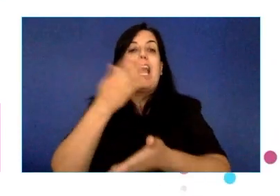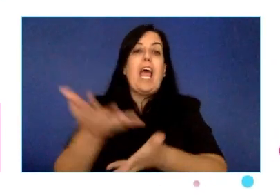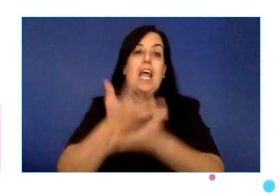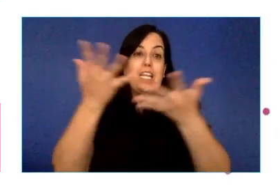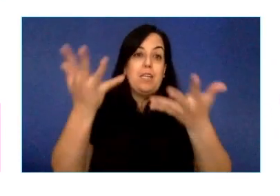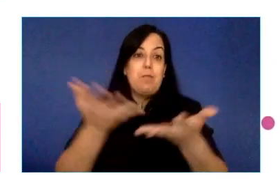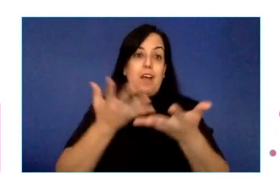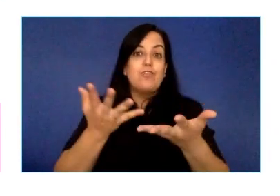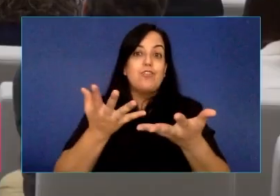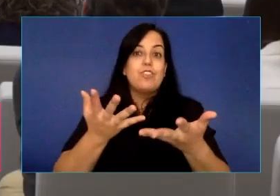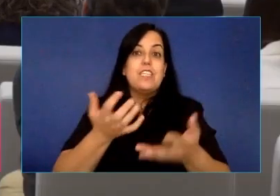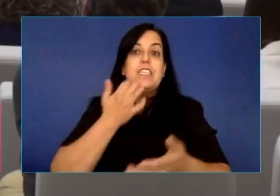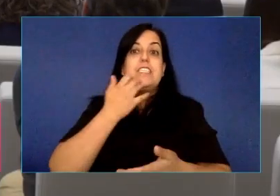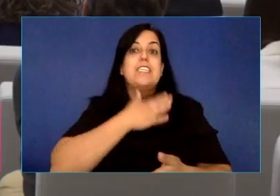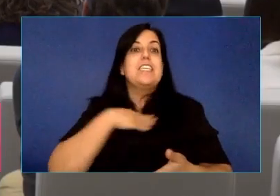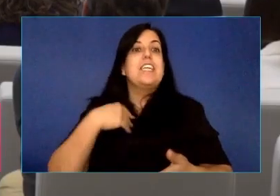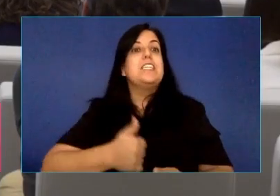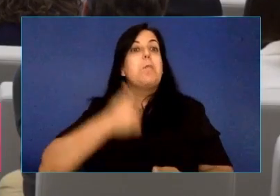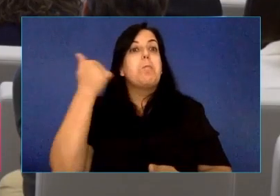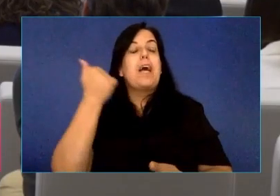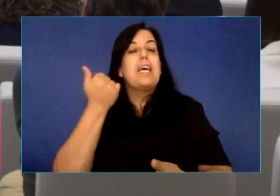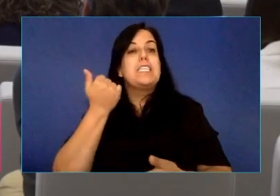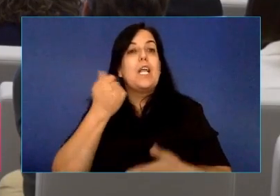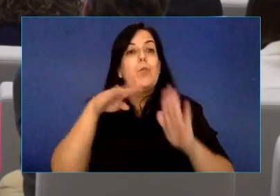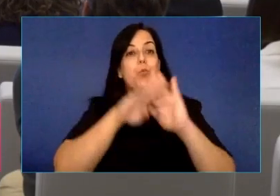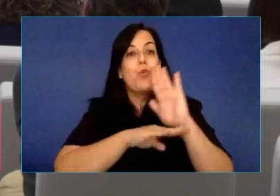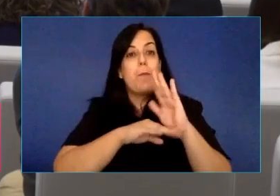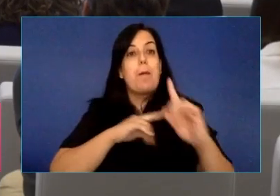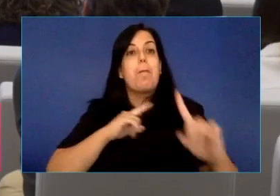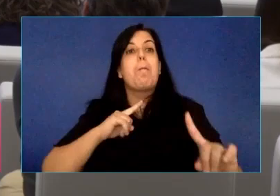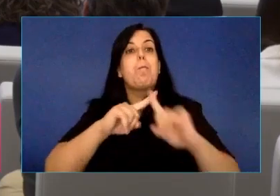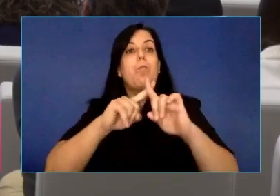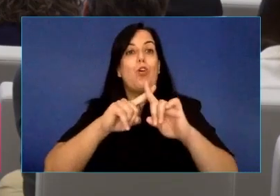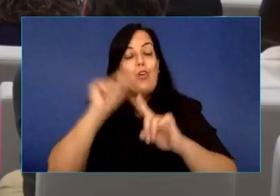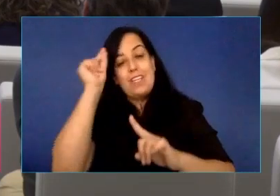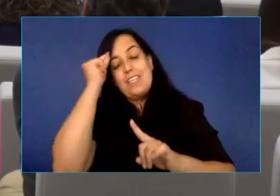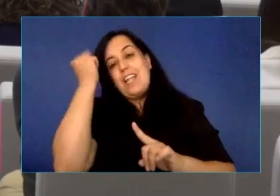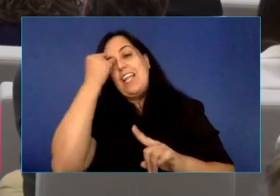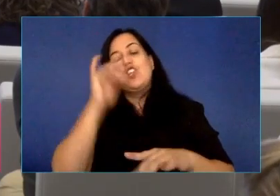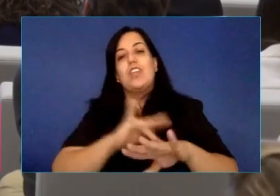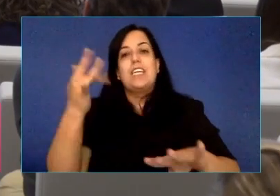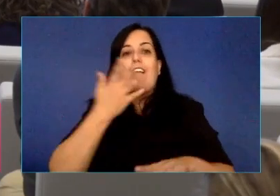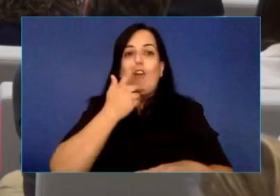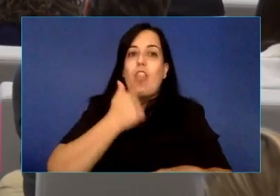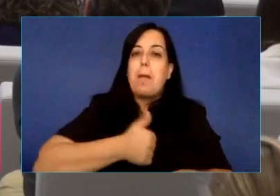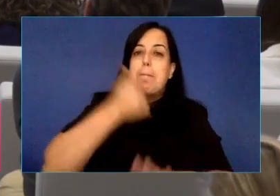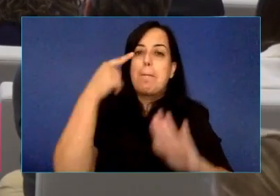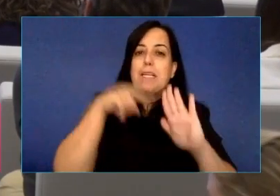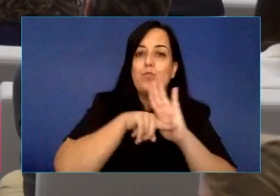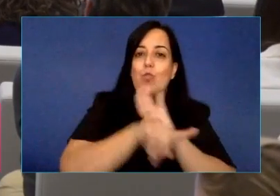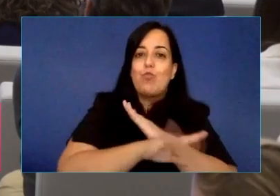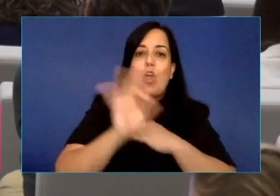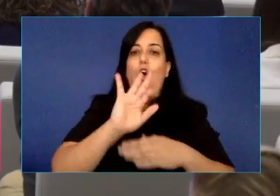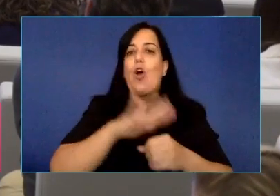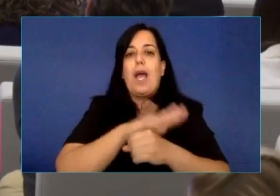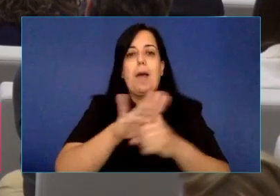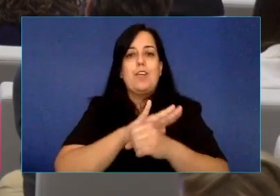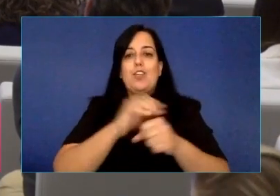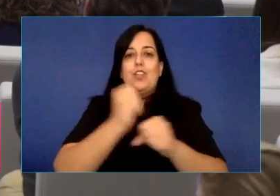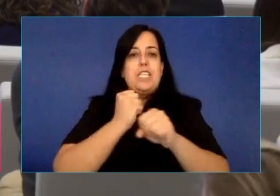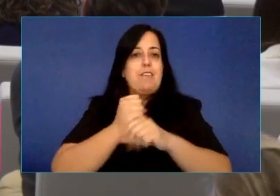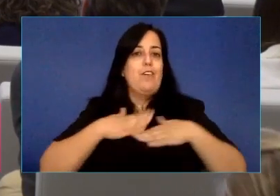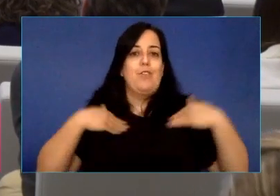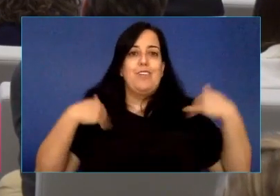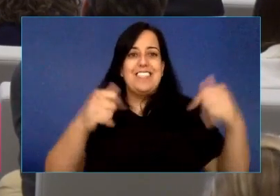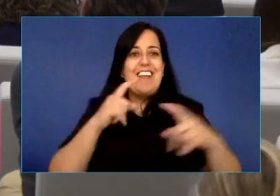si queréis conocer más sobre el programa por talento digital o sobre cualquier ámbito de trabajo de la